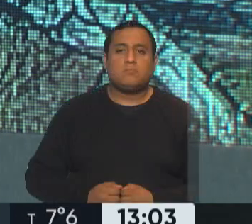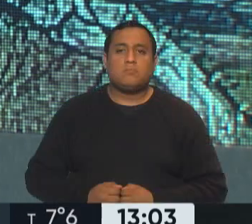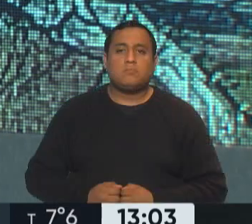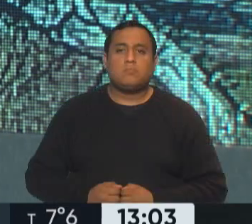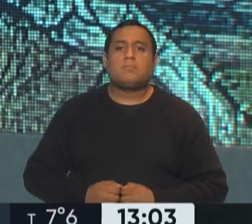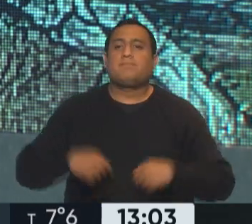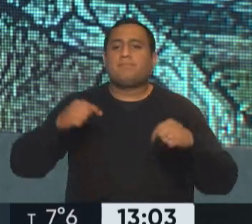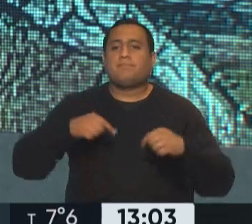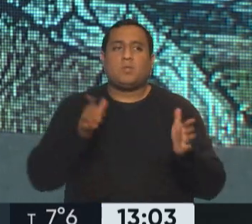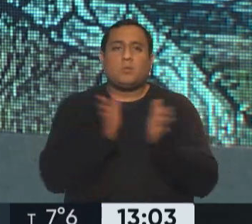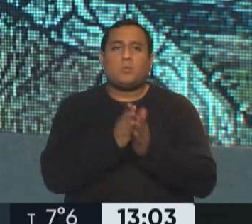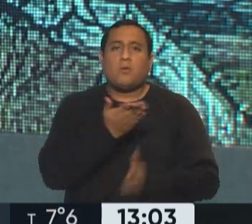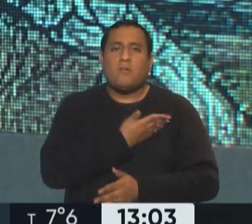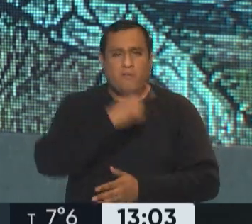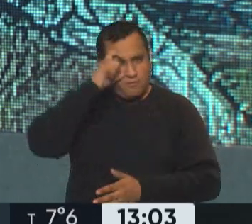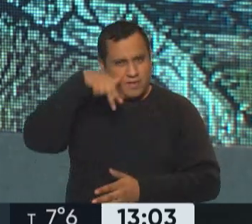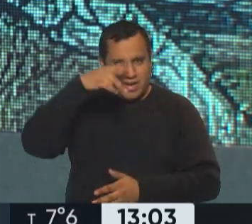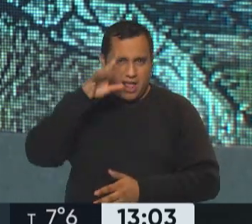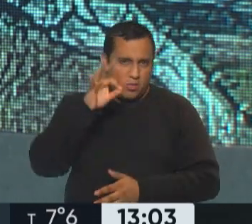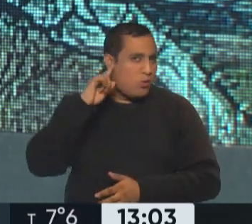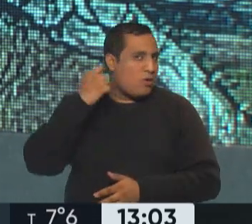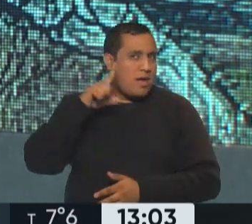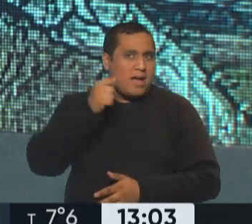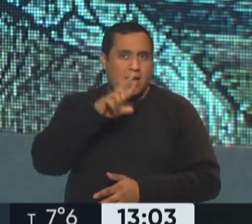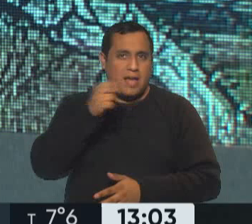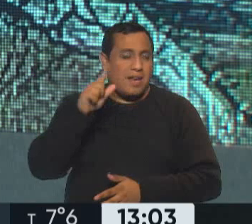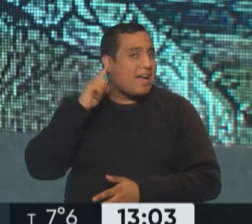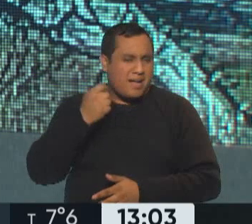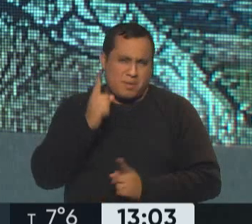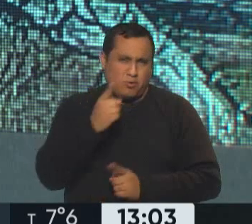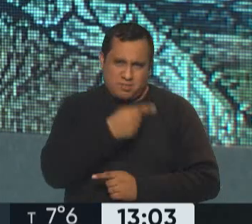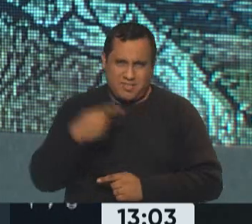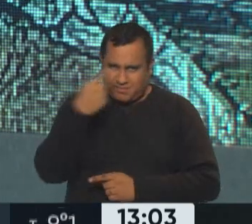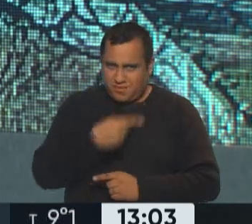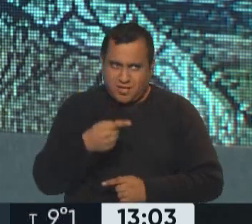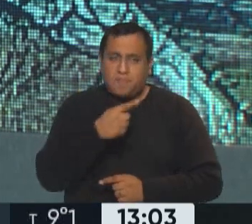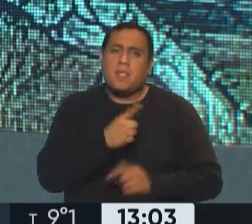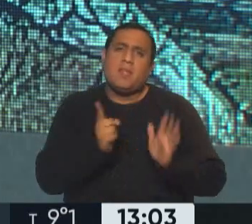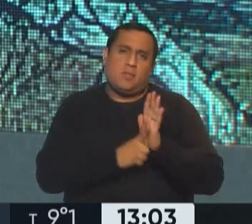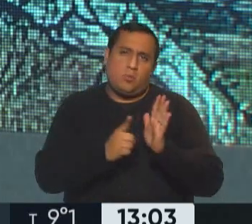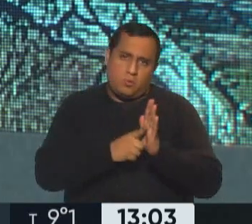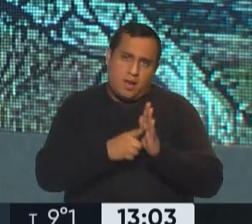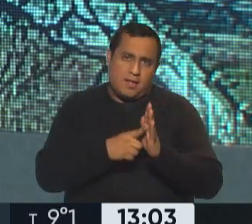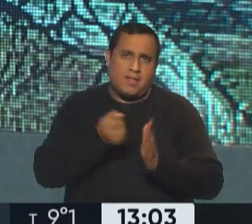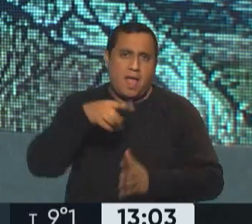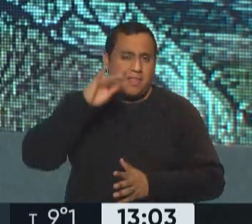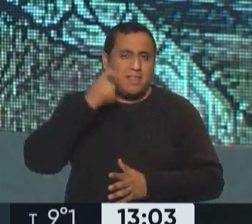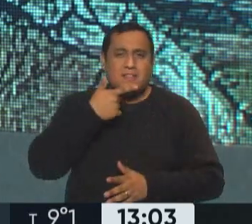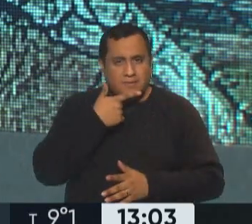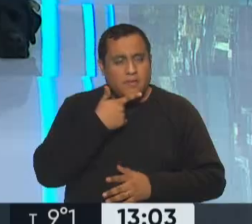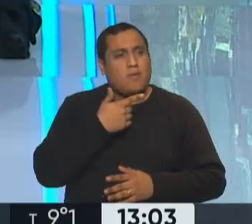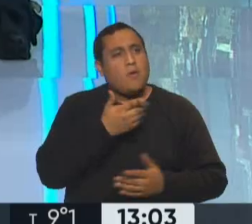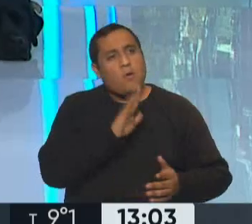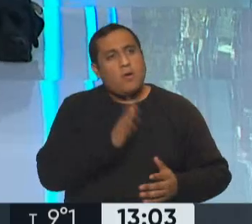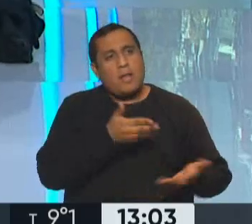Estamos junto a Fernando Galarraga, como sucede todas las semanas en esta segunda edición de Noticias, titular de la Agencia Nacional de Discapacidad. Fernando, bienvenido,